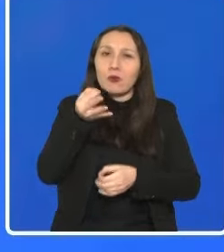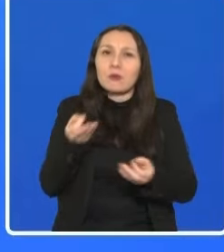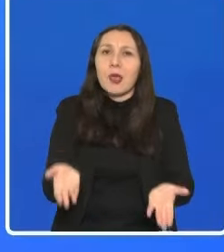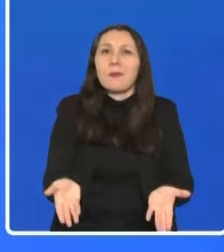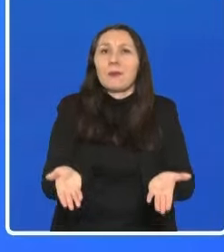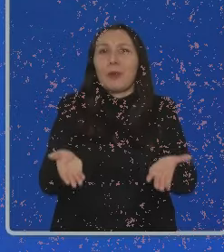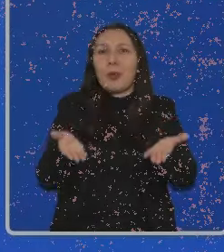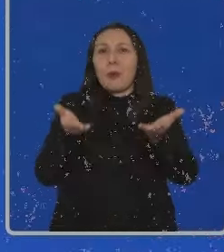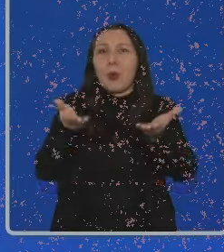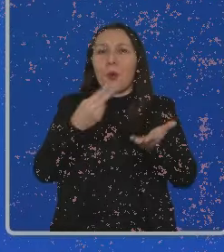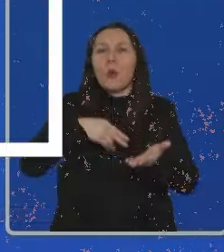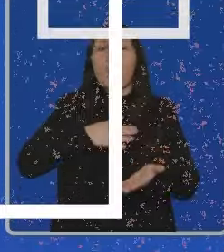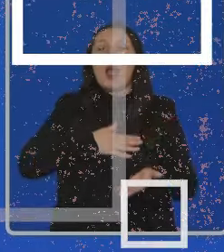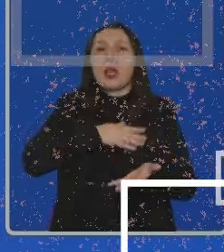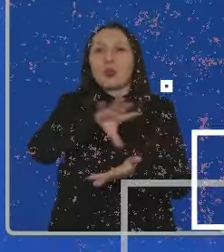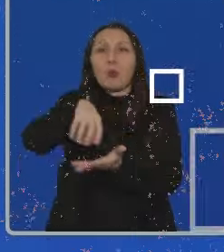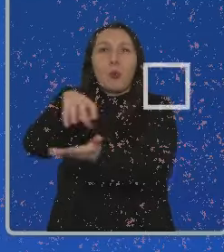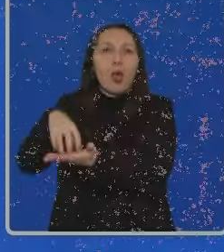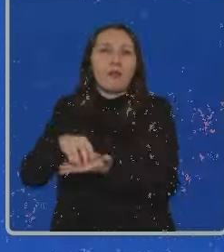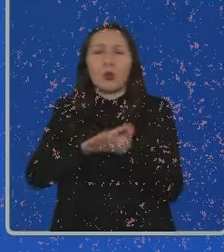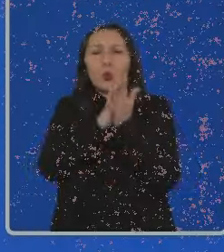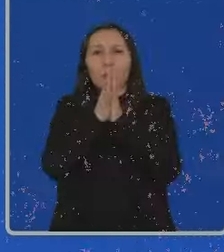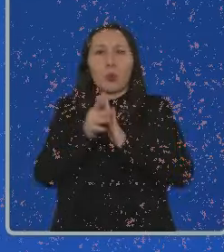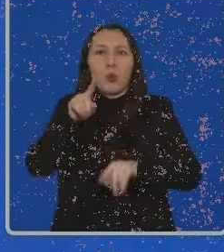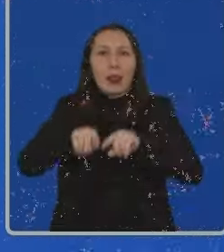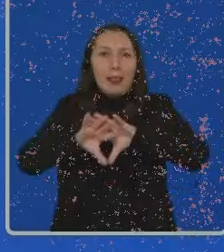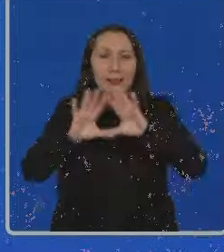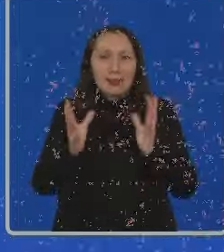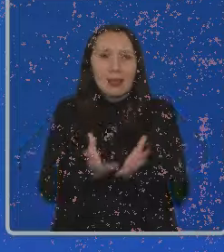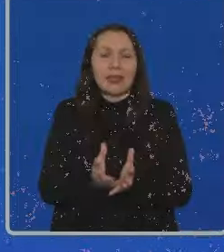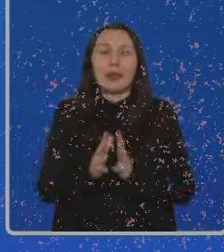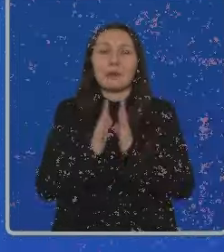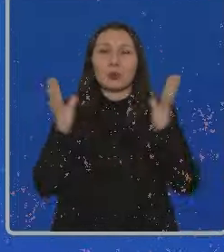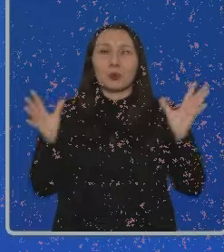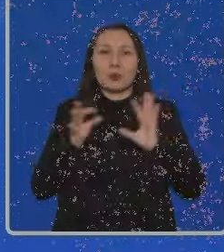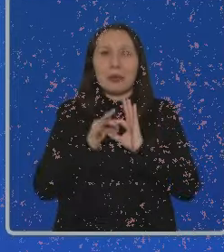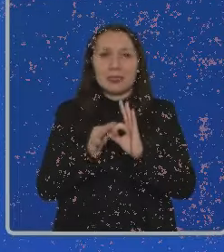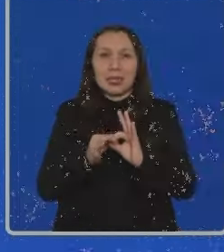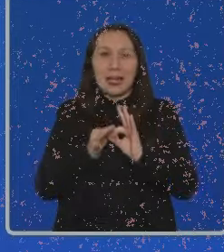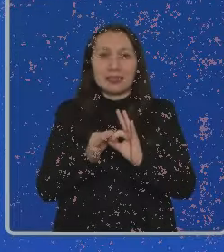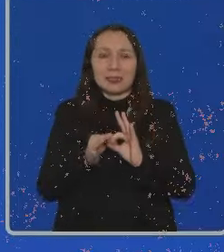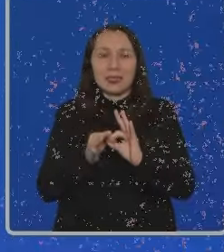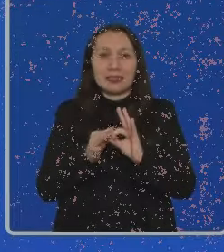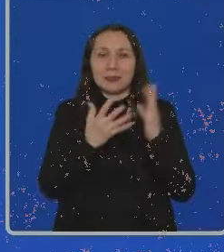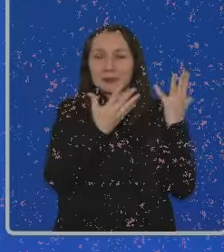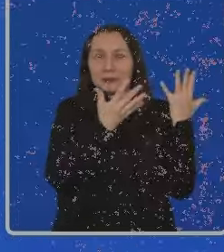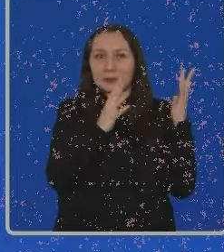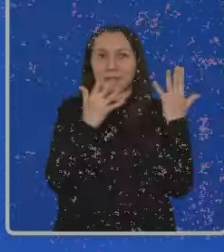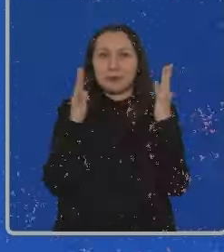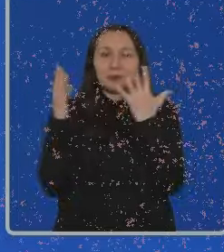próspero para nuestros pueblos y para toda la tierra. Muchísimas gracias. Aplausos